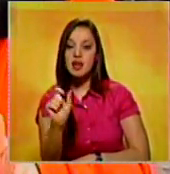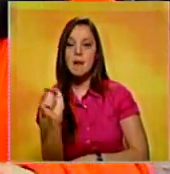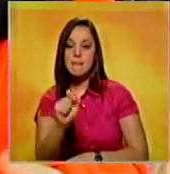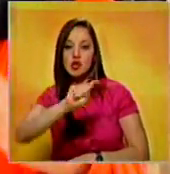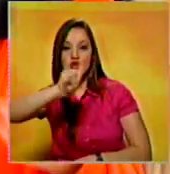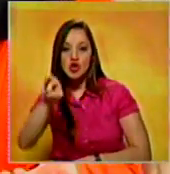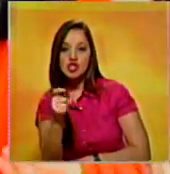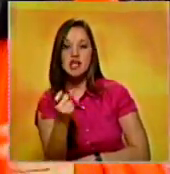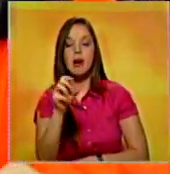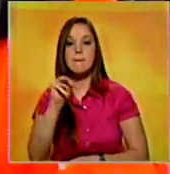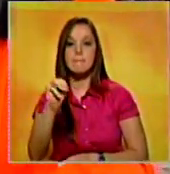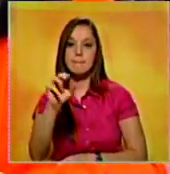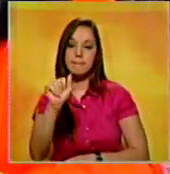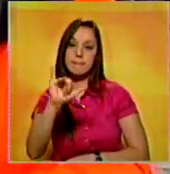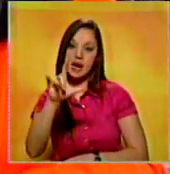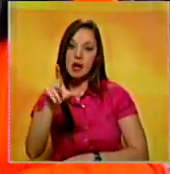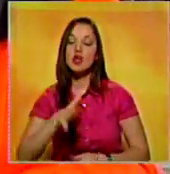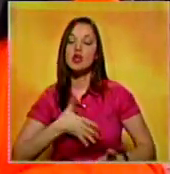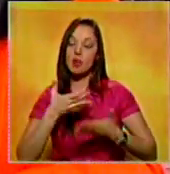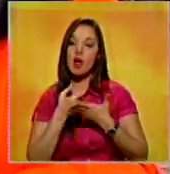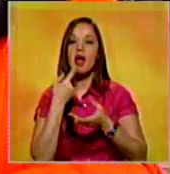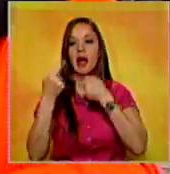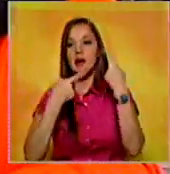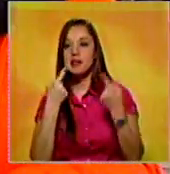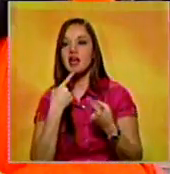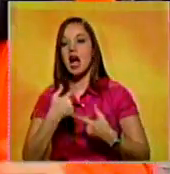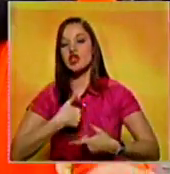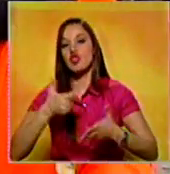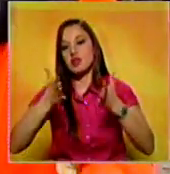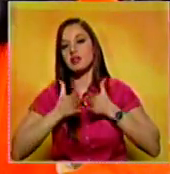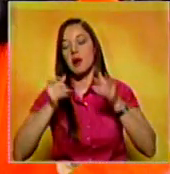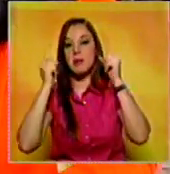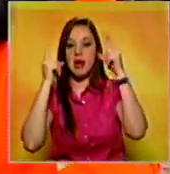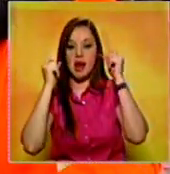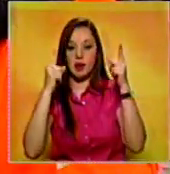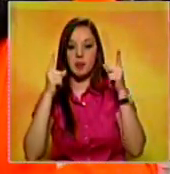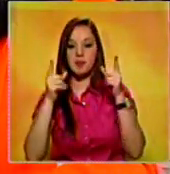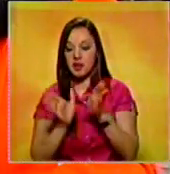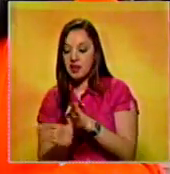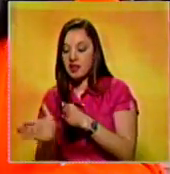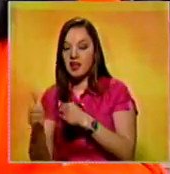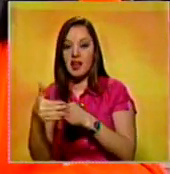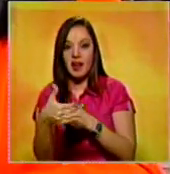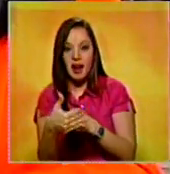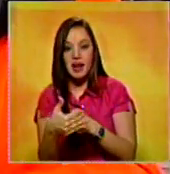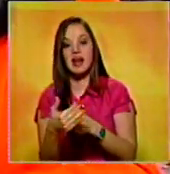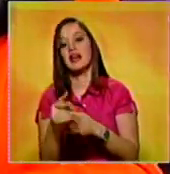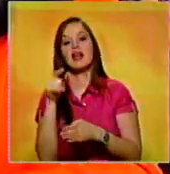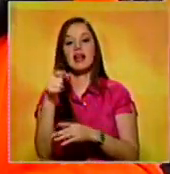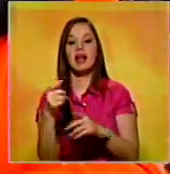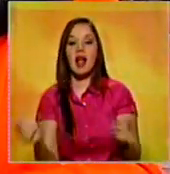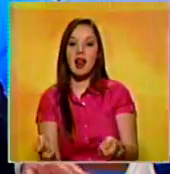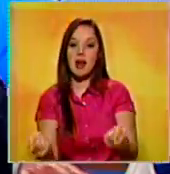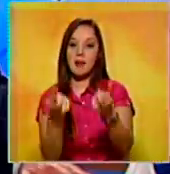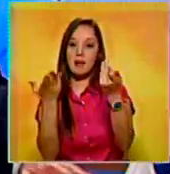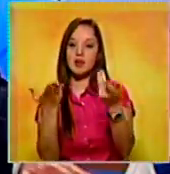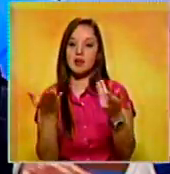testimonio y podrá colaborar con la causa de beatificación. Desde la esquina de Amadores en la Pastora, Mónica Velo, Noticiero Benevisión.